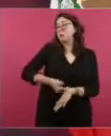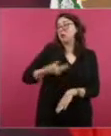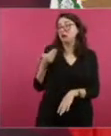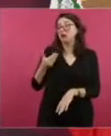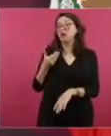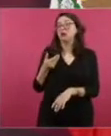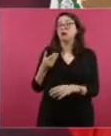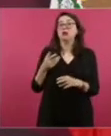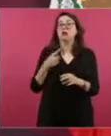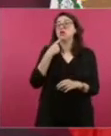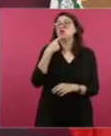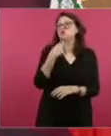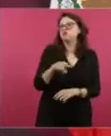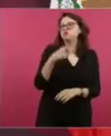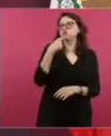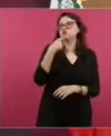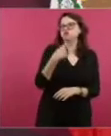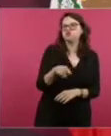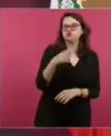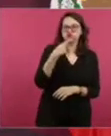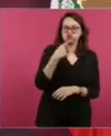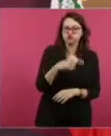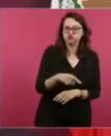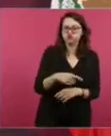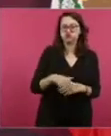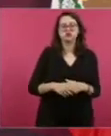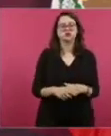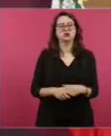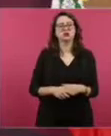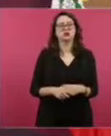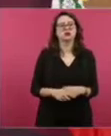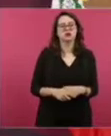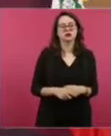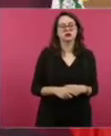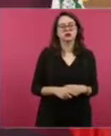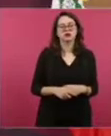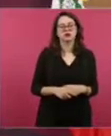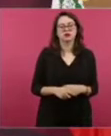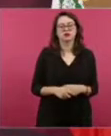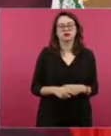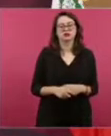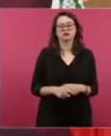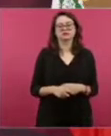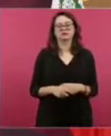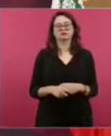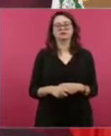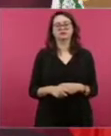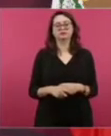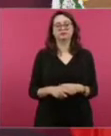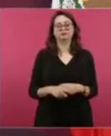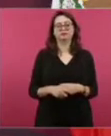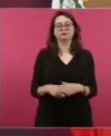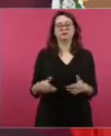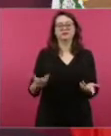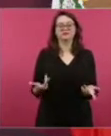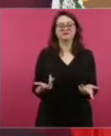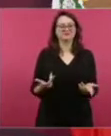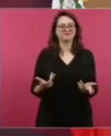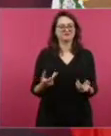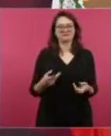de todo tipo.